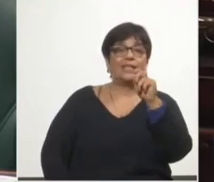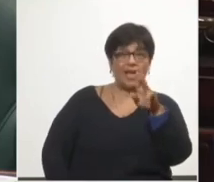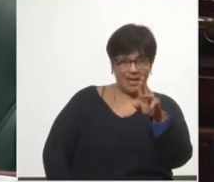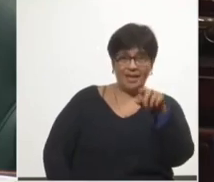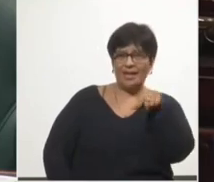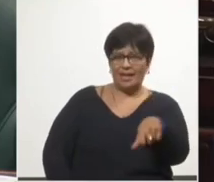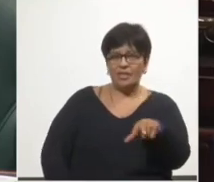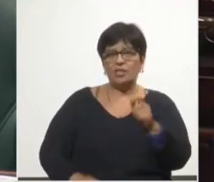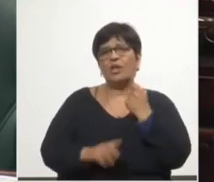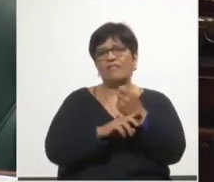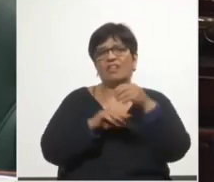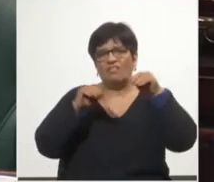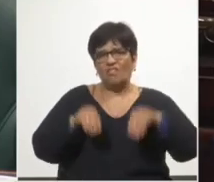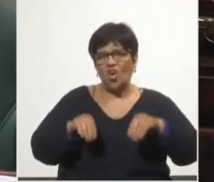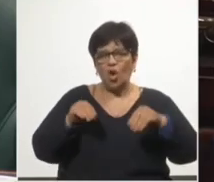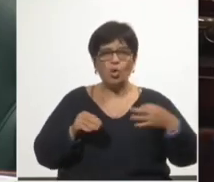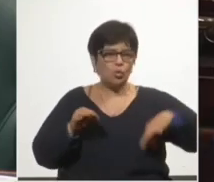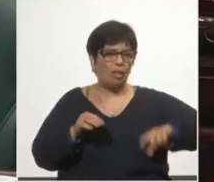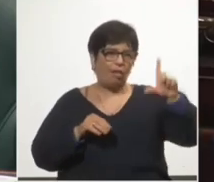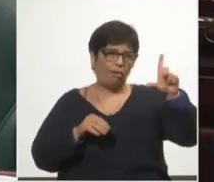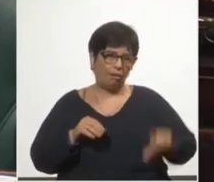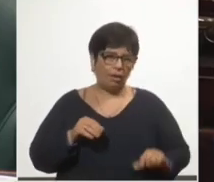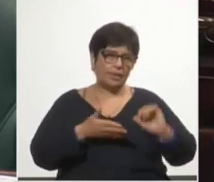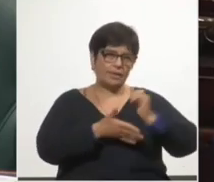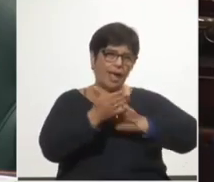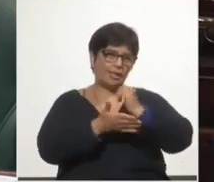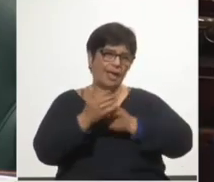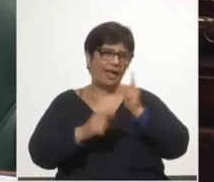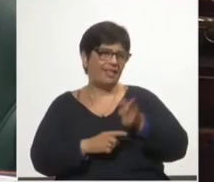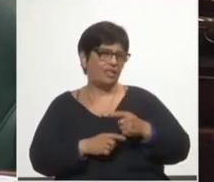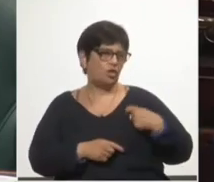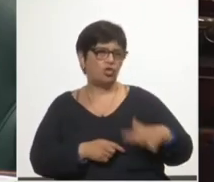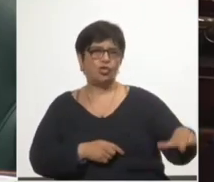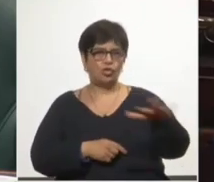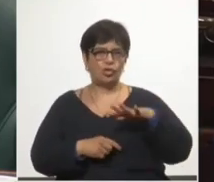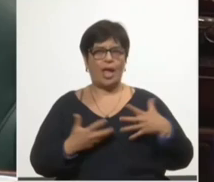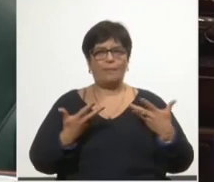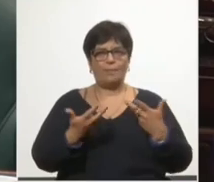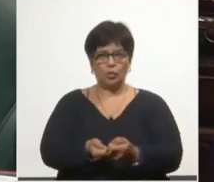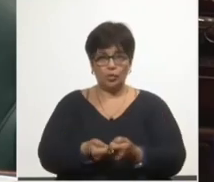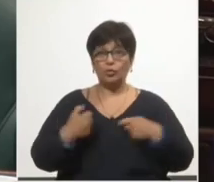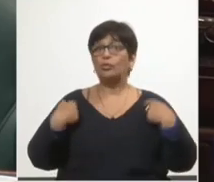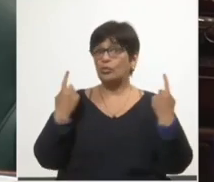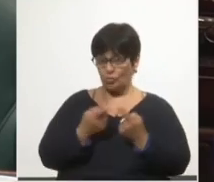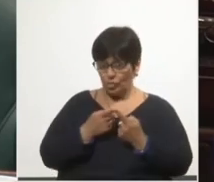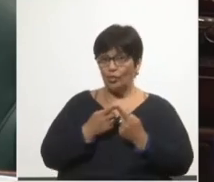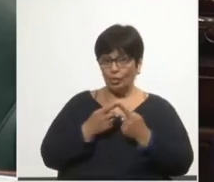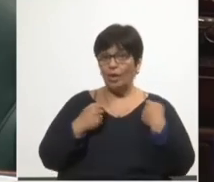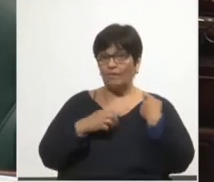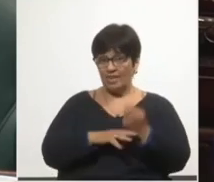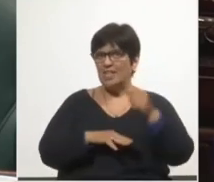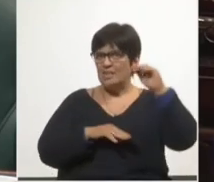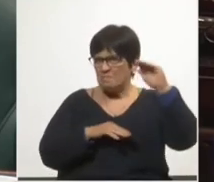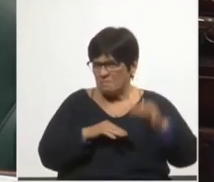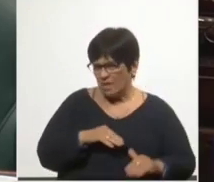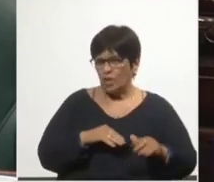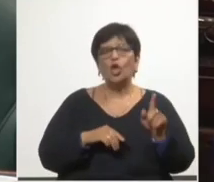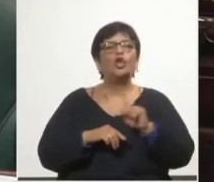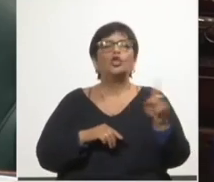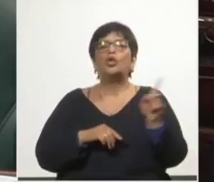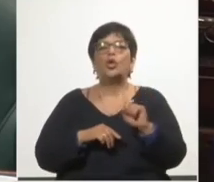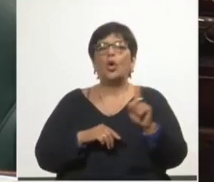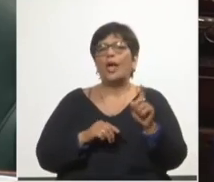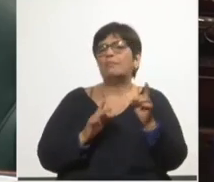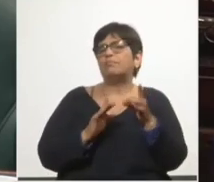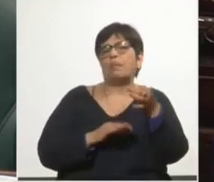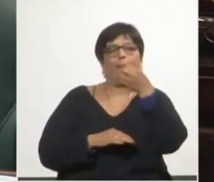invertir menos, bajar salarios y recortar políticas sociales. Para nosotros invertir menos no es ganar en